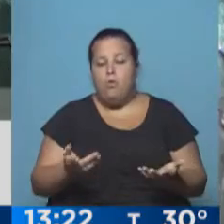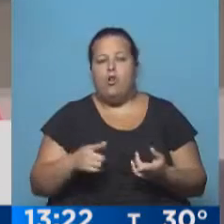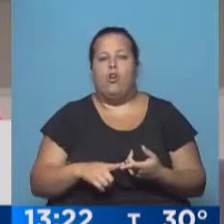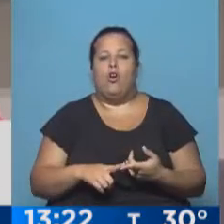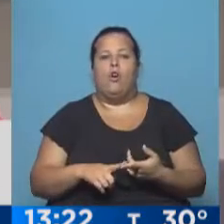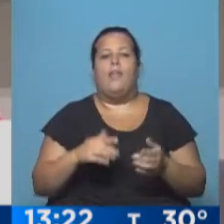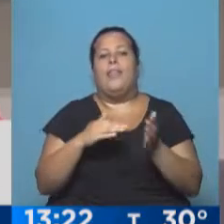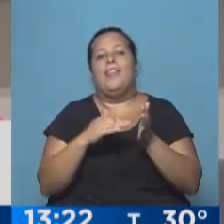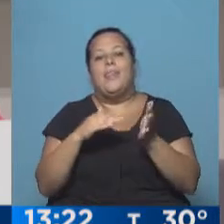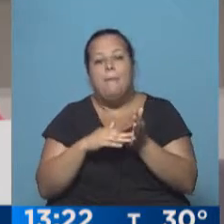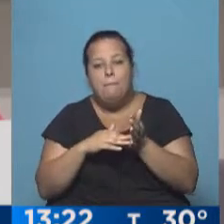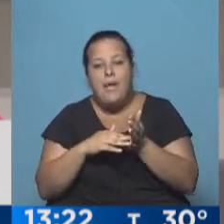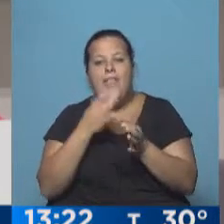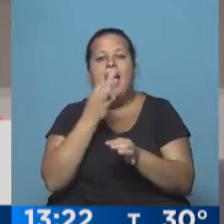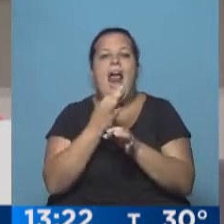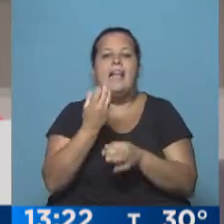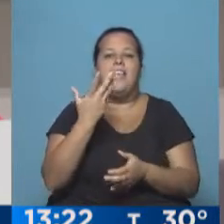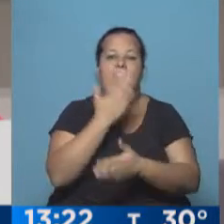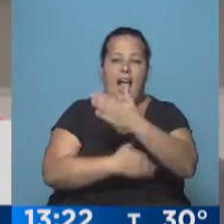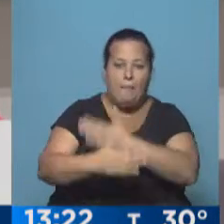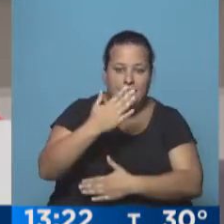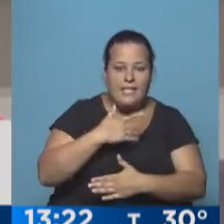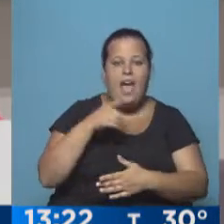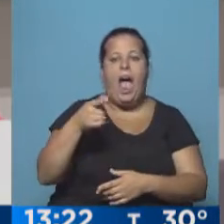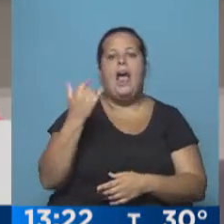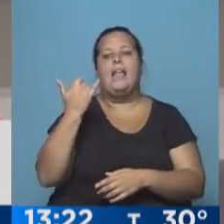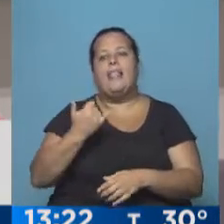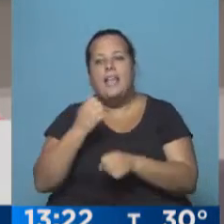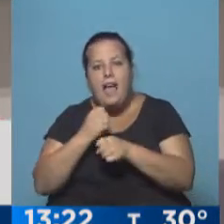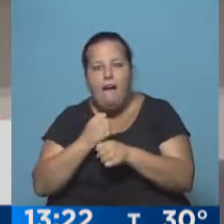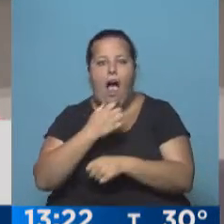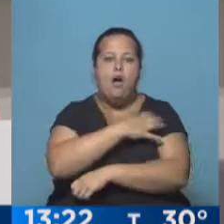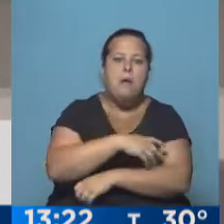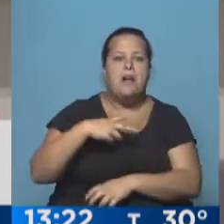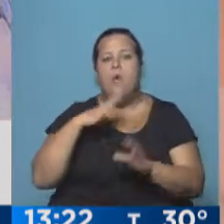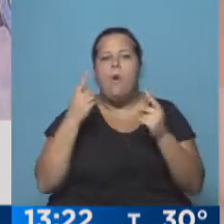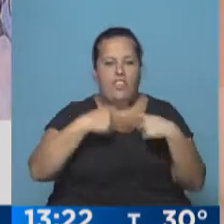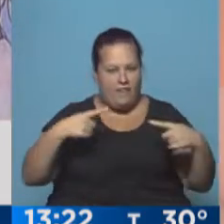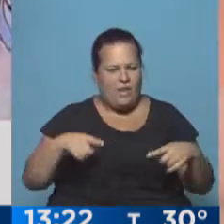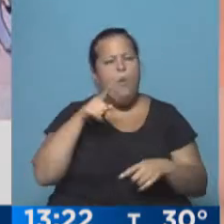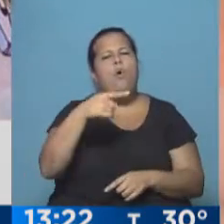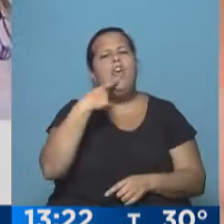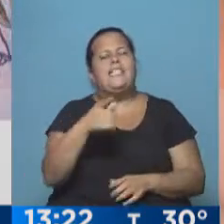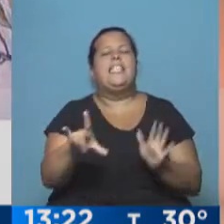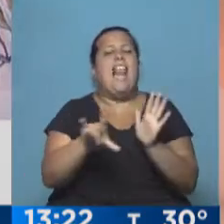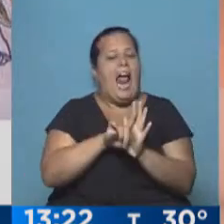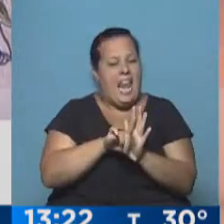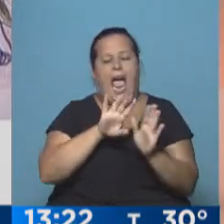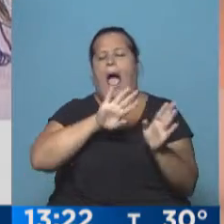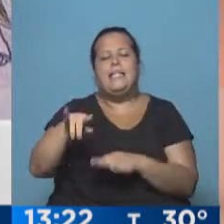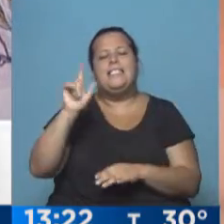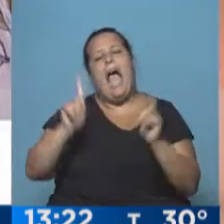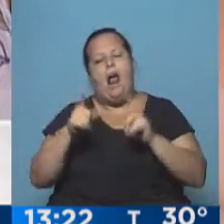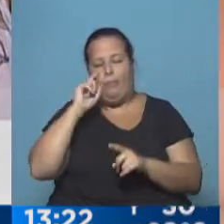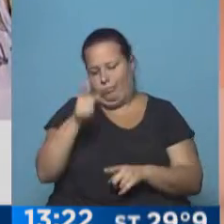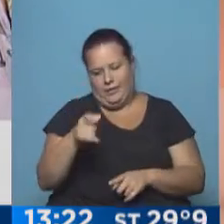Bueno, depende del tipo de discapacidad y de la situación sociolaboral, distintas cuestiones. ¿Vos dirías que legalmente, más allá de lo que cumplan o no